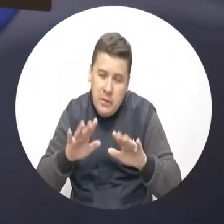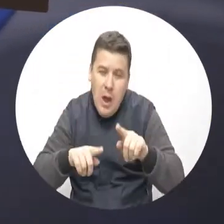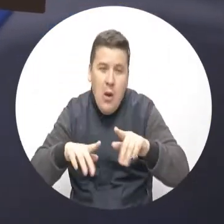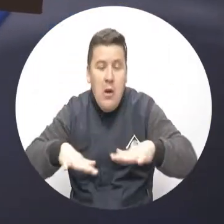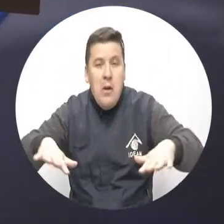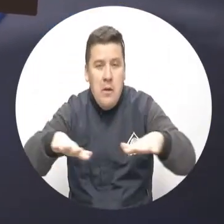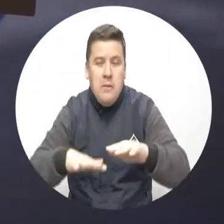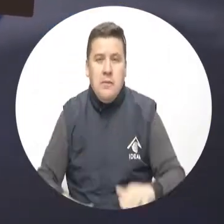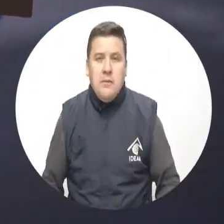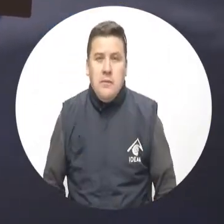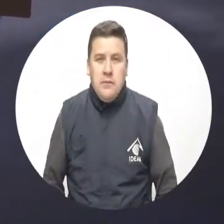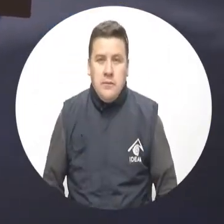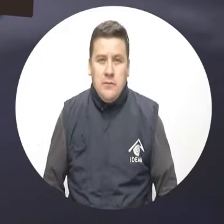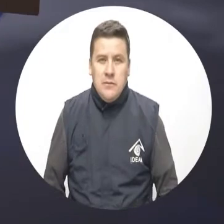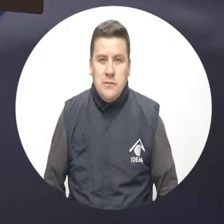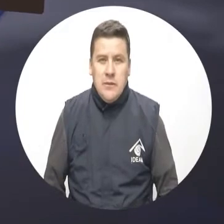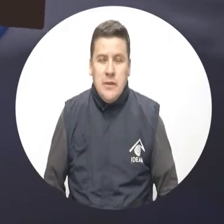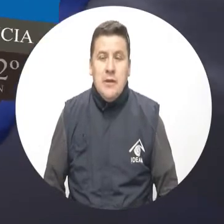nubosidades